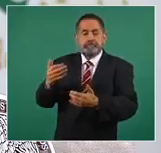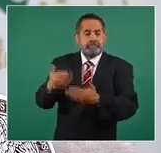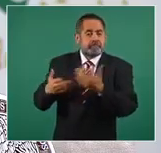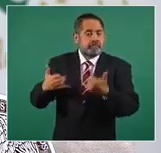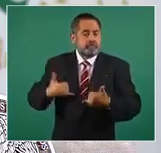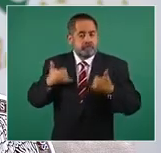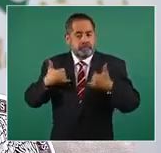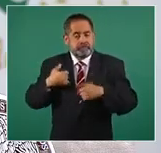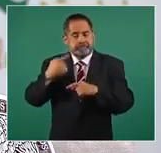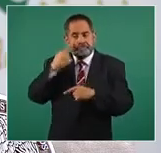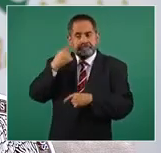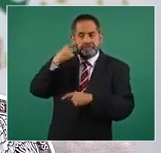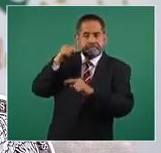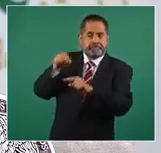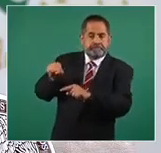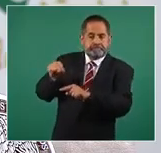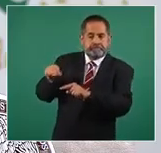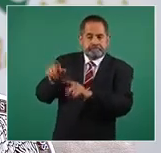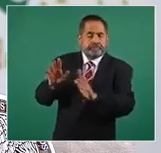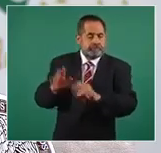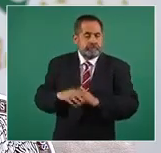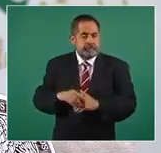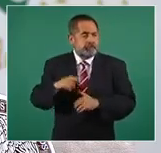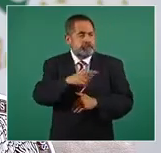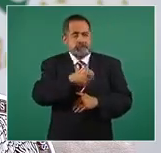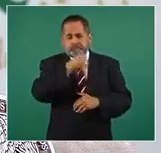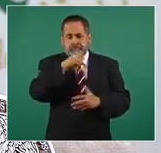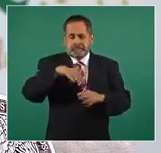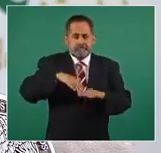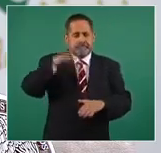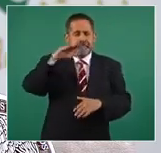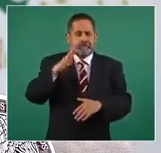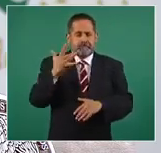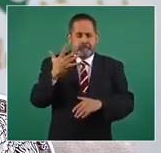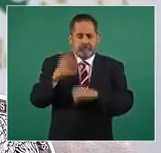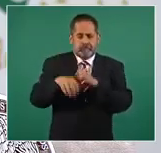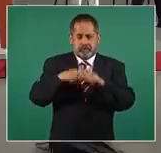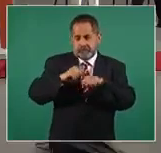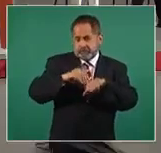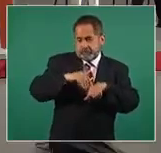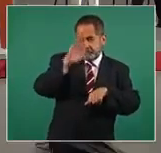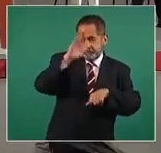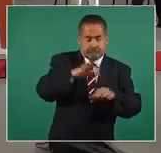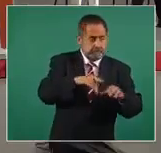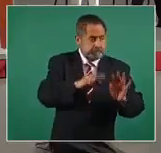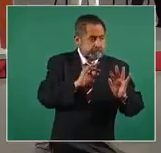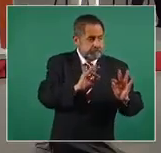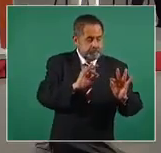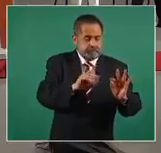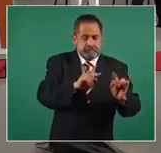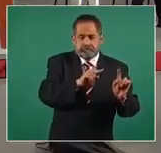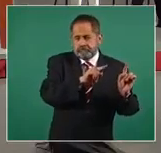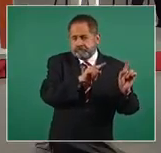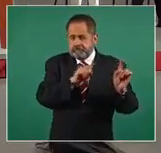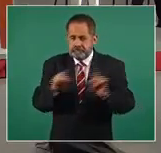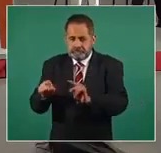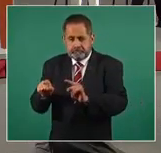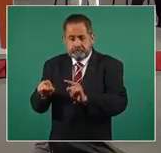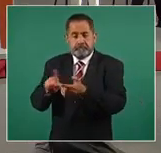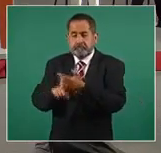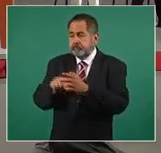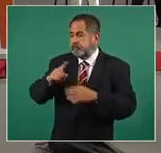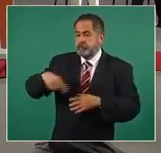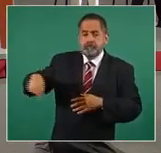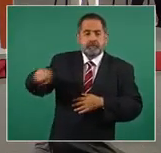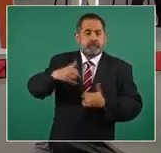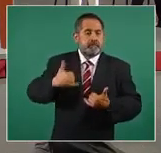importante de la población mayor de 50 años y por lo tanto la epidemia se ha desplazado ahora a